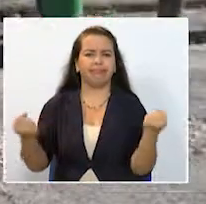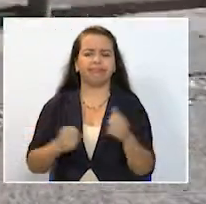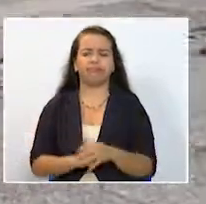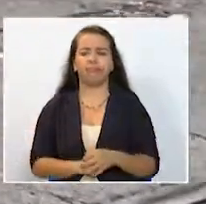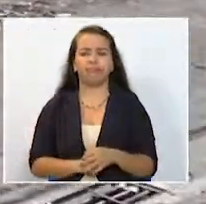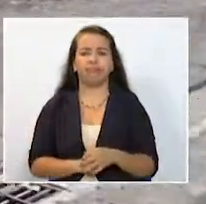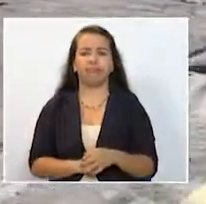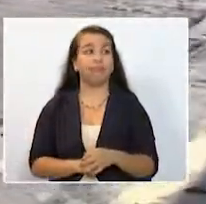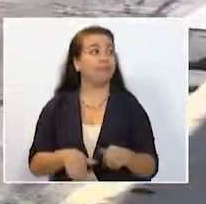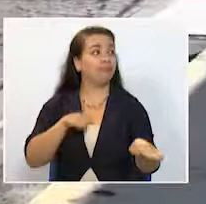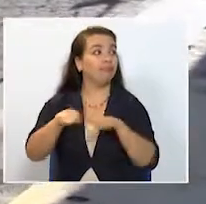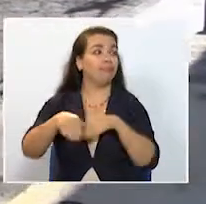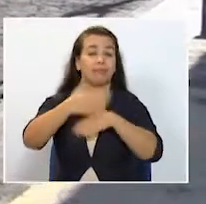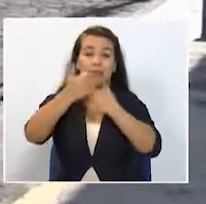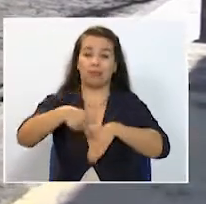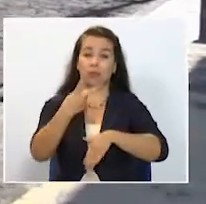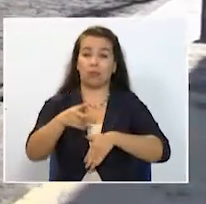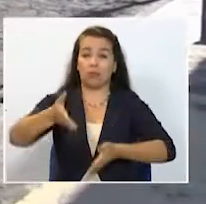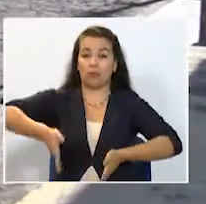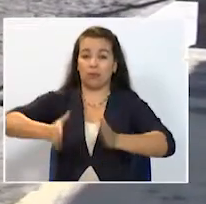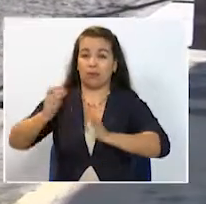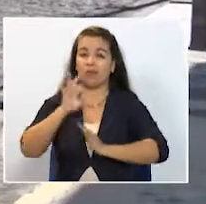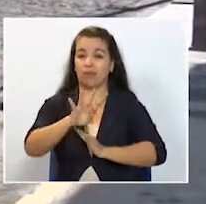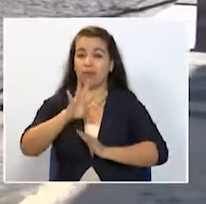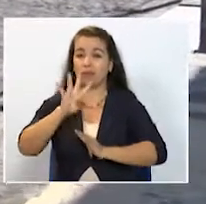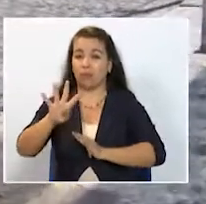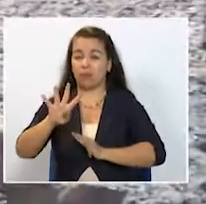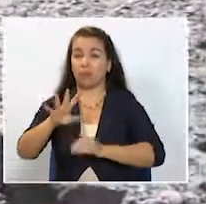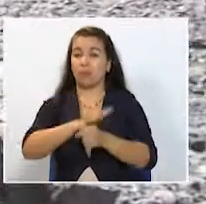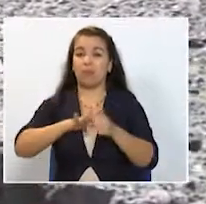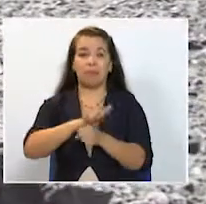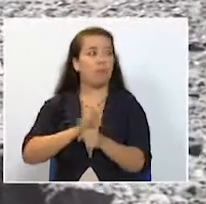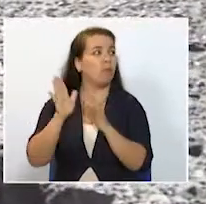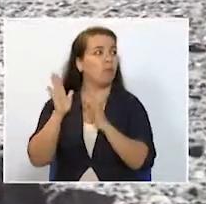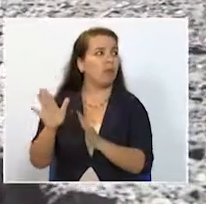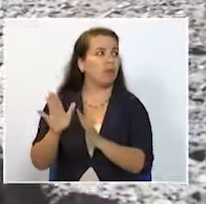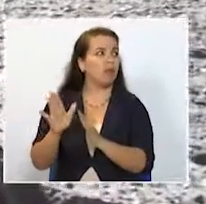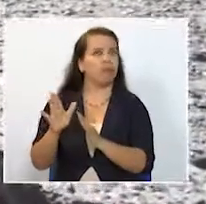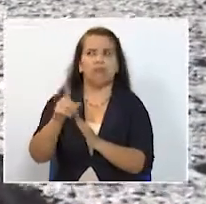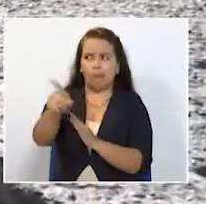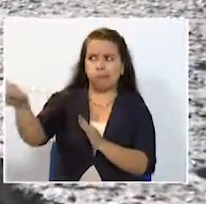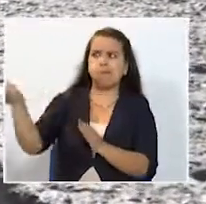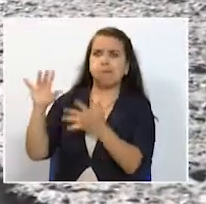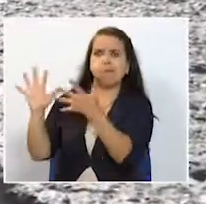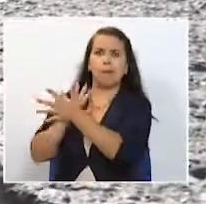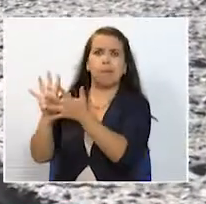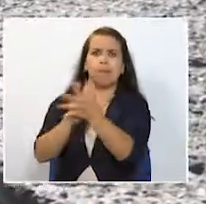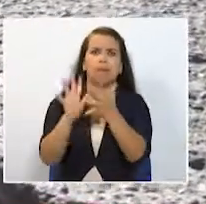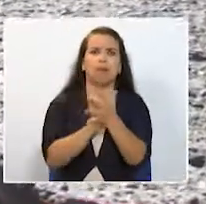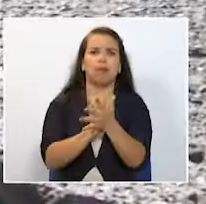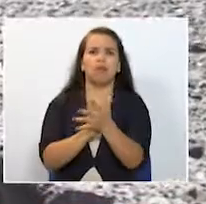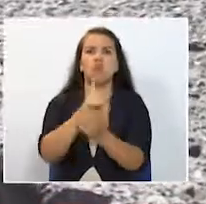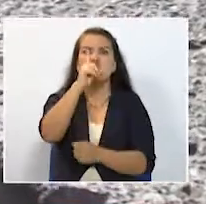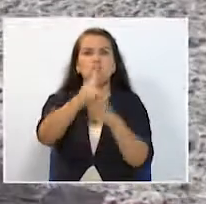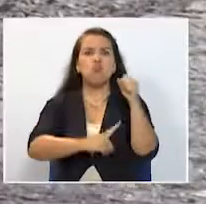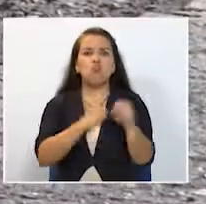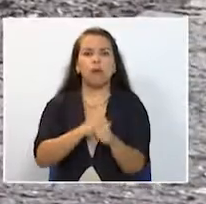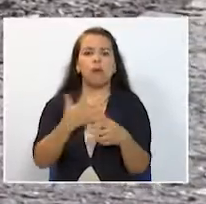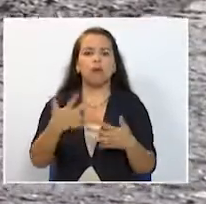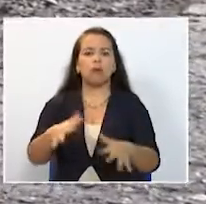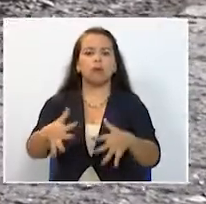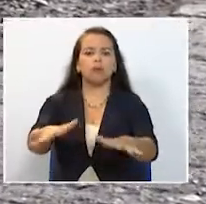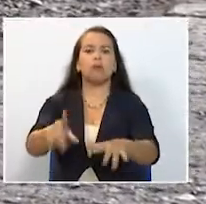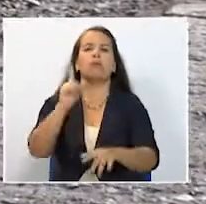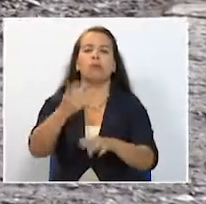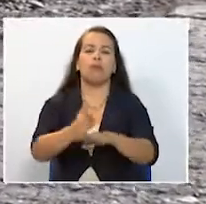Esta vía en la carrera 12 con calle 34 Dos Quebradas en el barrio Guadalupe lleva según los habitantes de este sector más de un año en mal estado luego